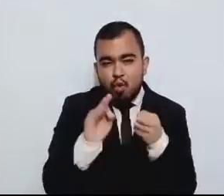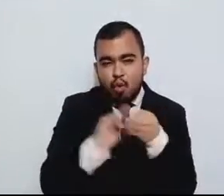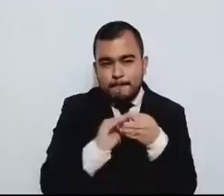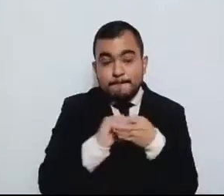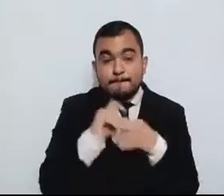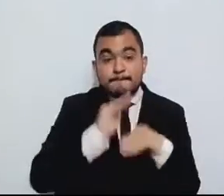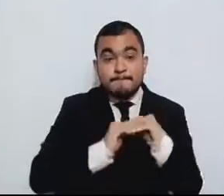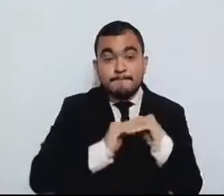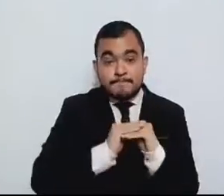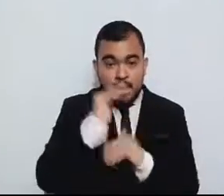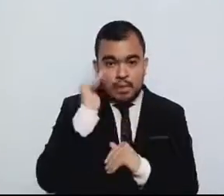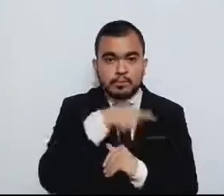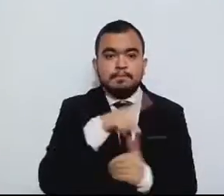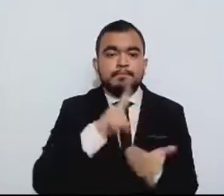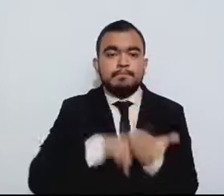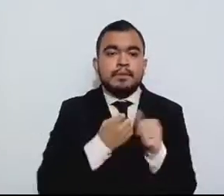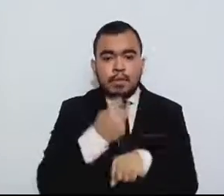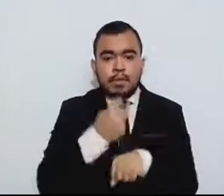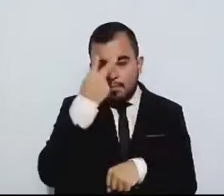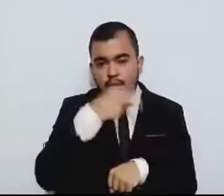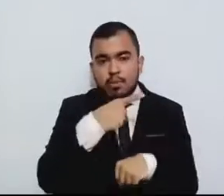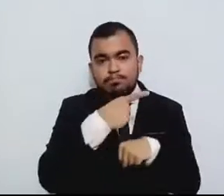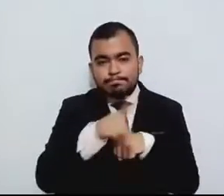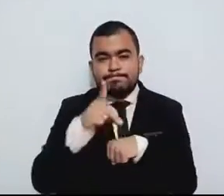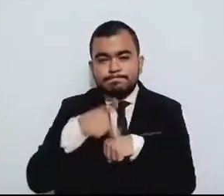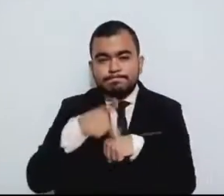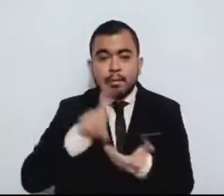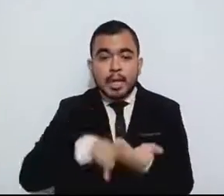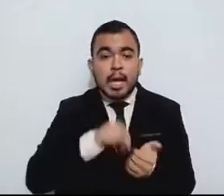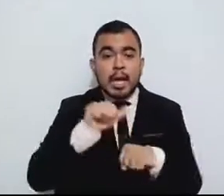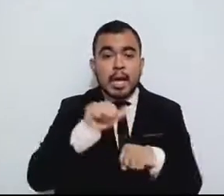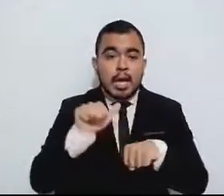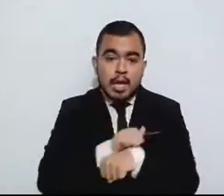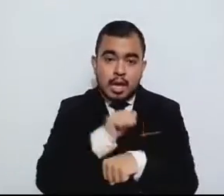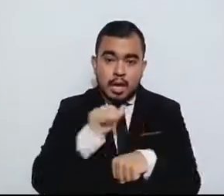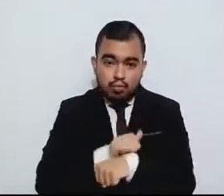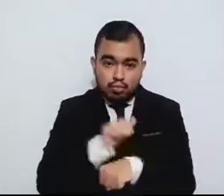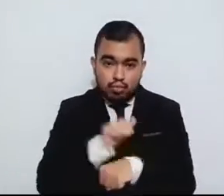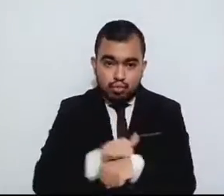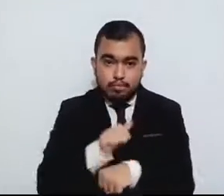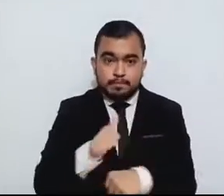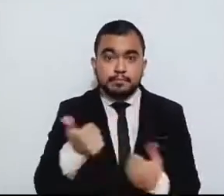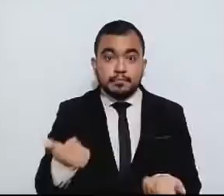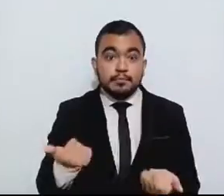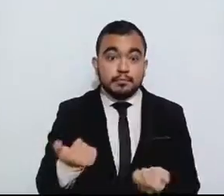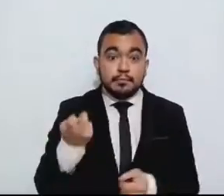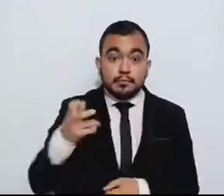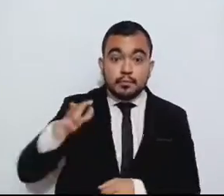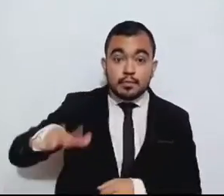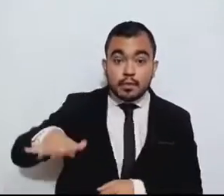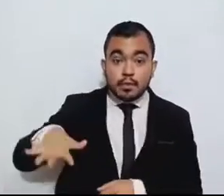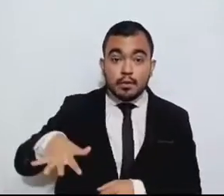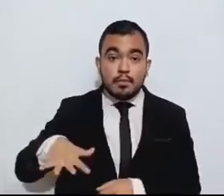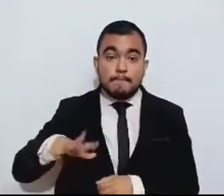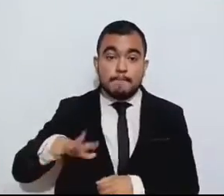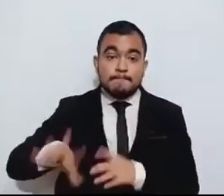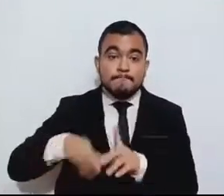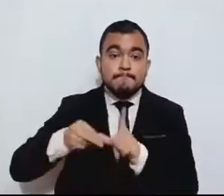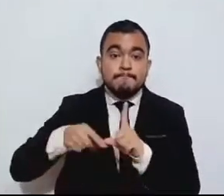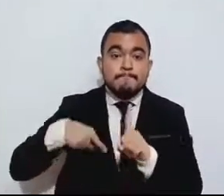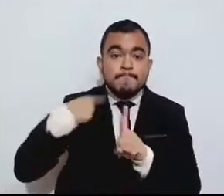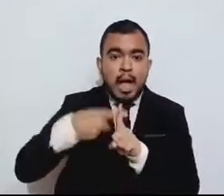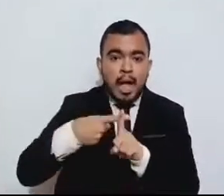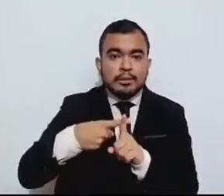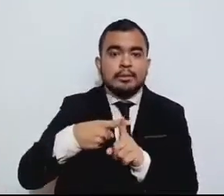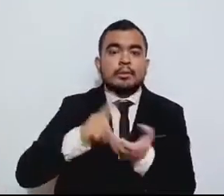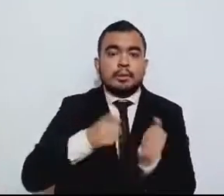daños en infraestructura vehicular. Sumado a lo anterior, los desastres naturales que han golpeado al Estado de